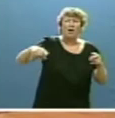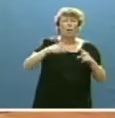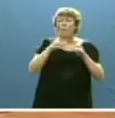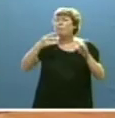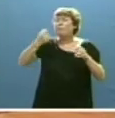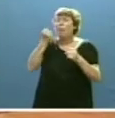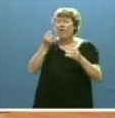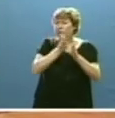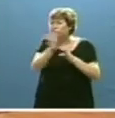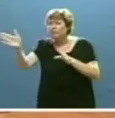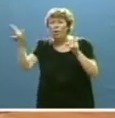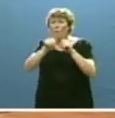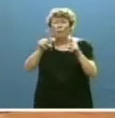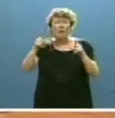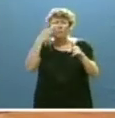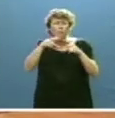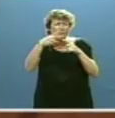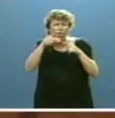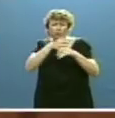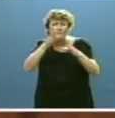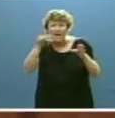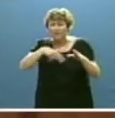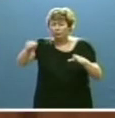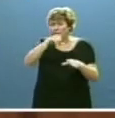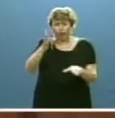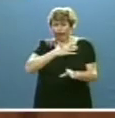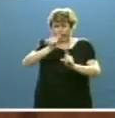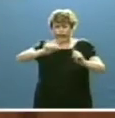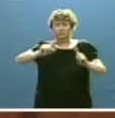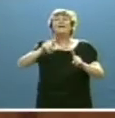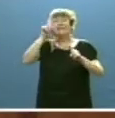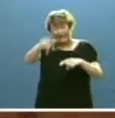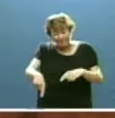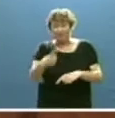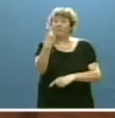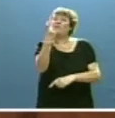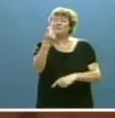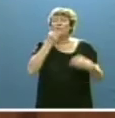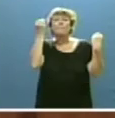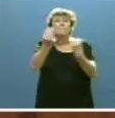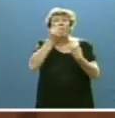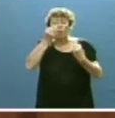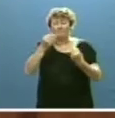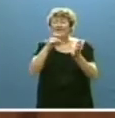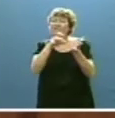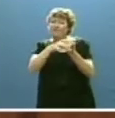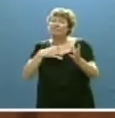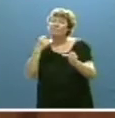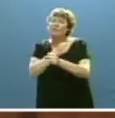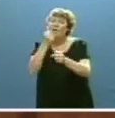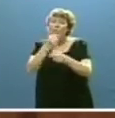o discreccionalidad pública, pero también de la necesidad de mejorar la calidad de nuestro trabajo público para hacerlo